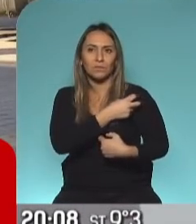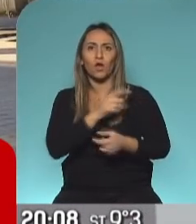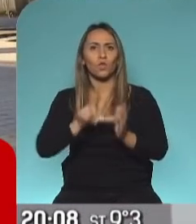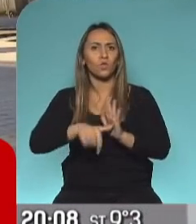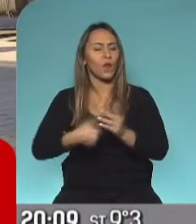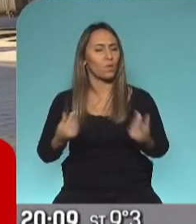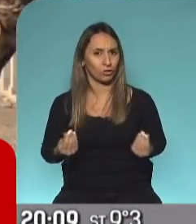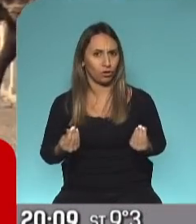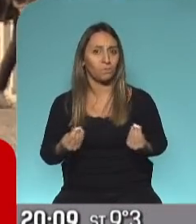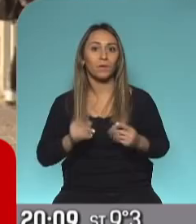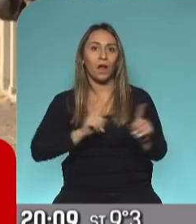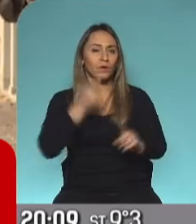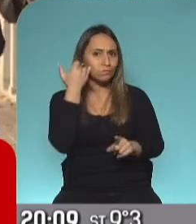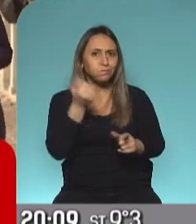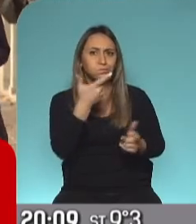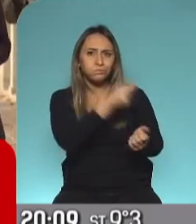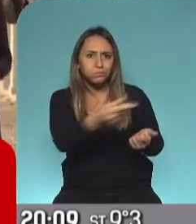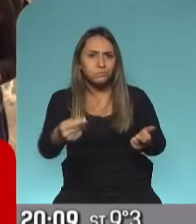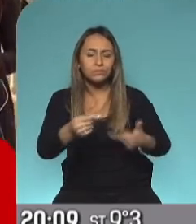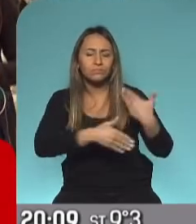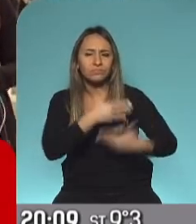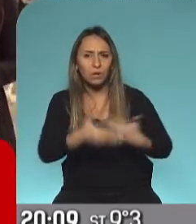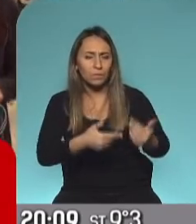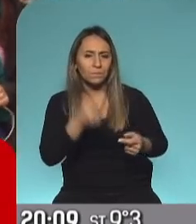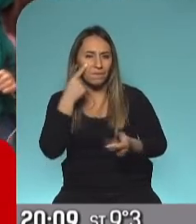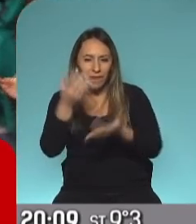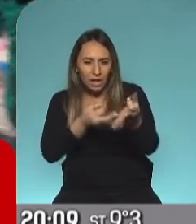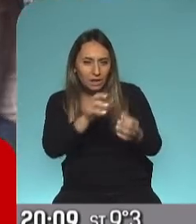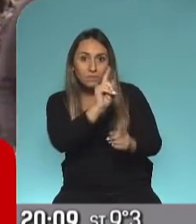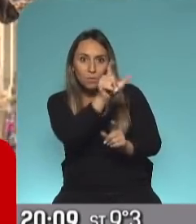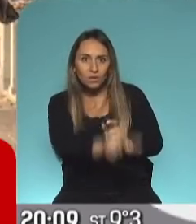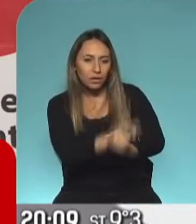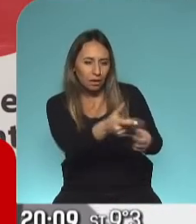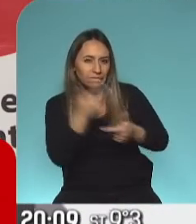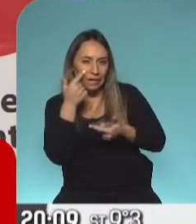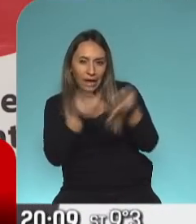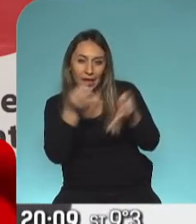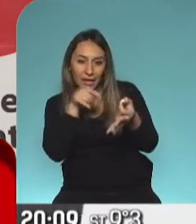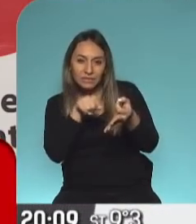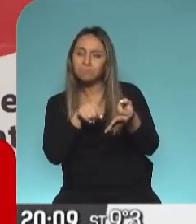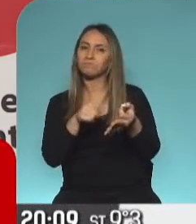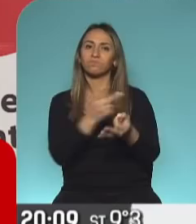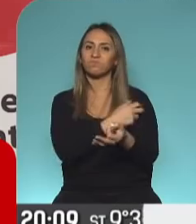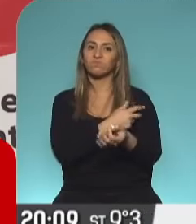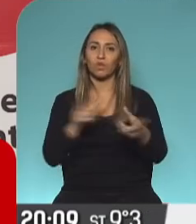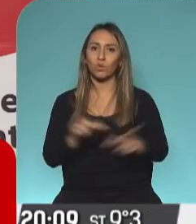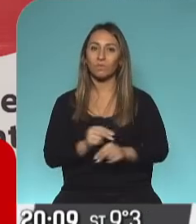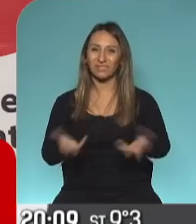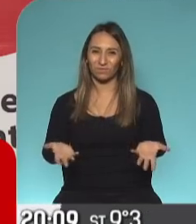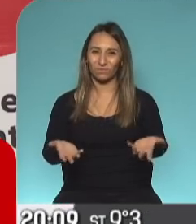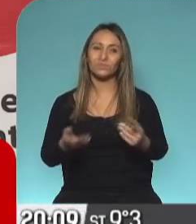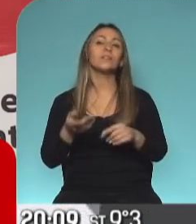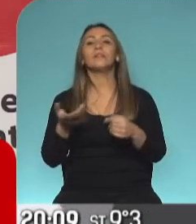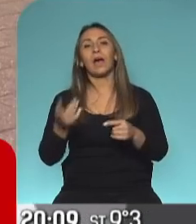bastante difícil de asimilar a la ciencia porque también existe, como hablamos hace poco, el